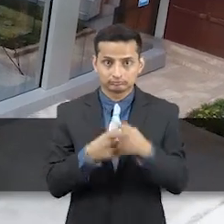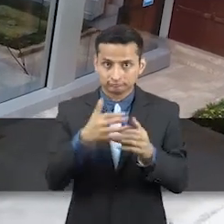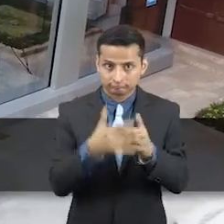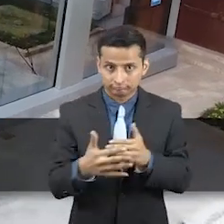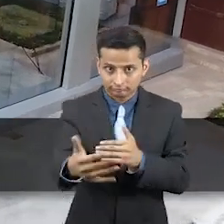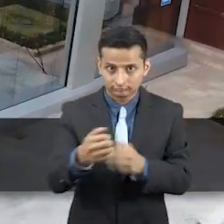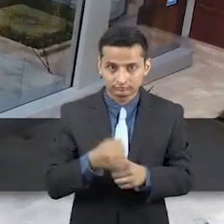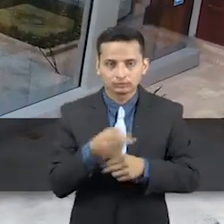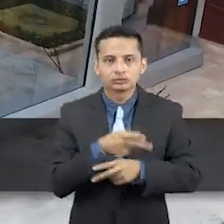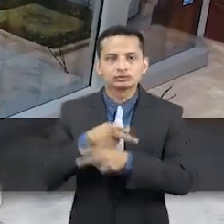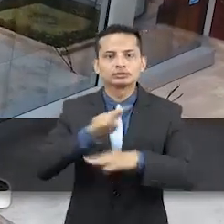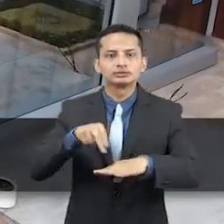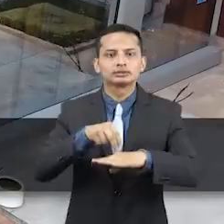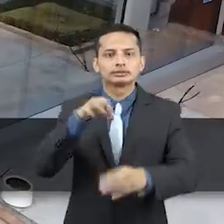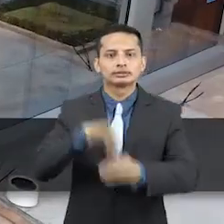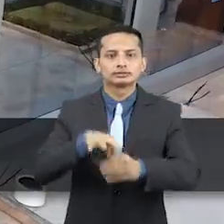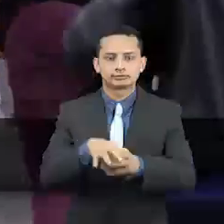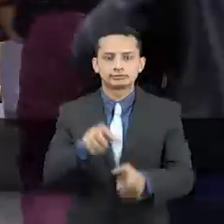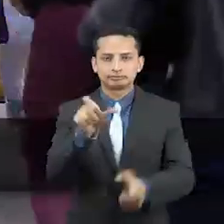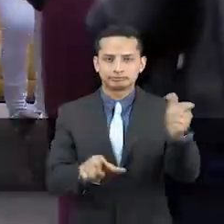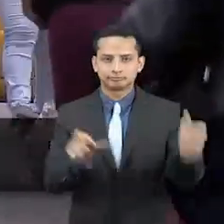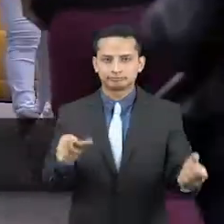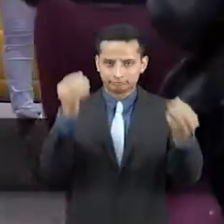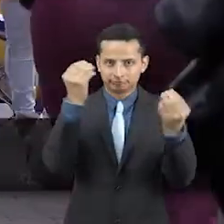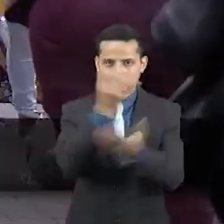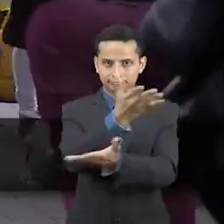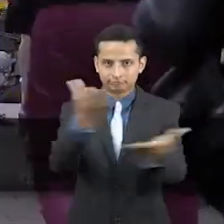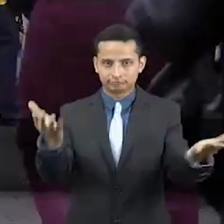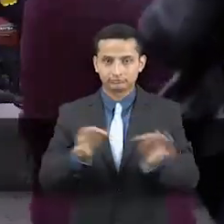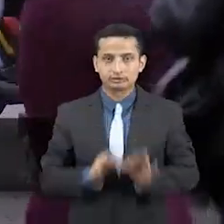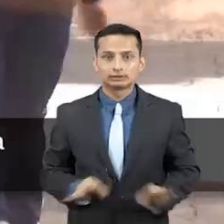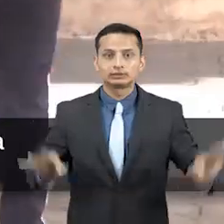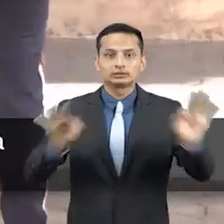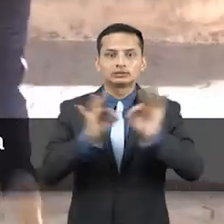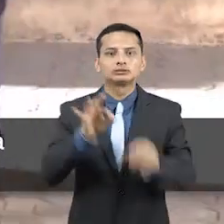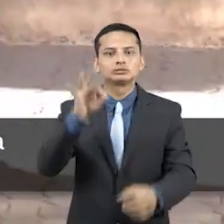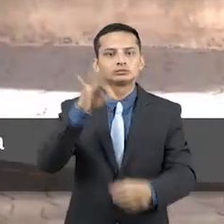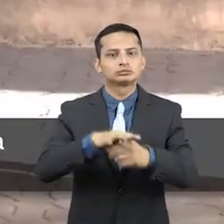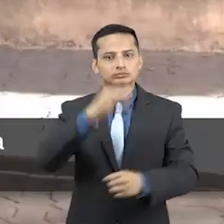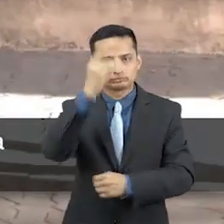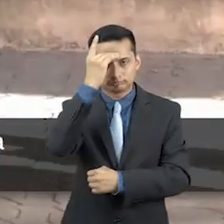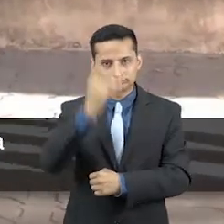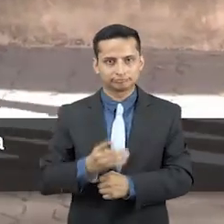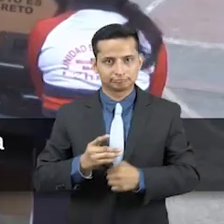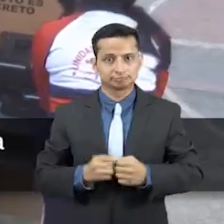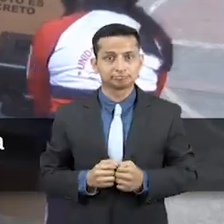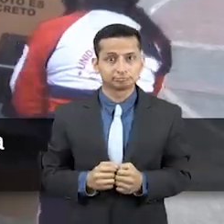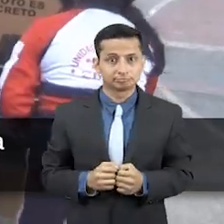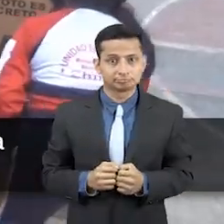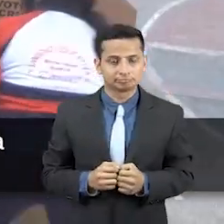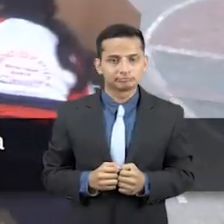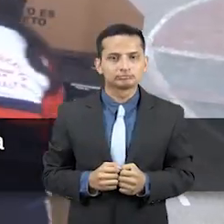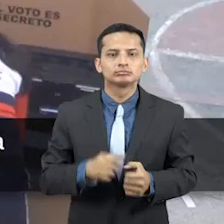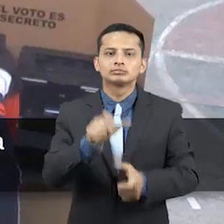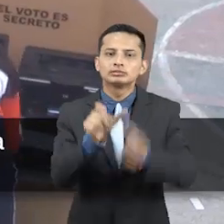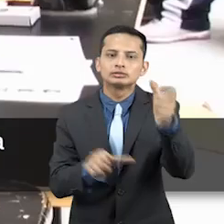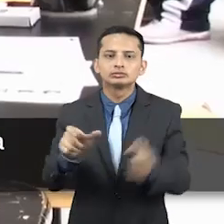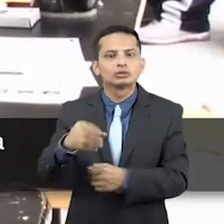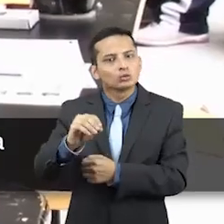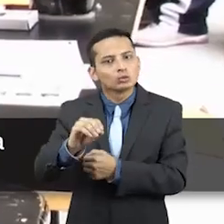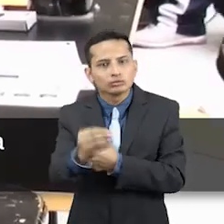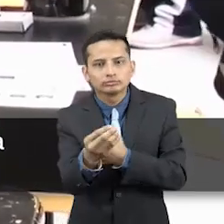proceso, el Consejo Nacional Electoral pone en conocimiento a la ciudadanía sobre la importancia del voto facultativo con el